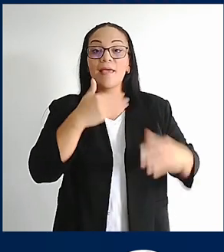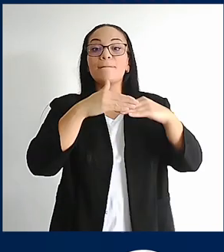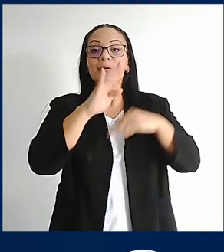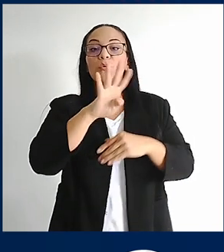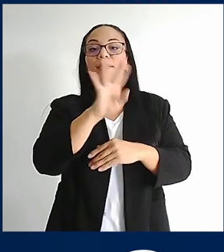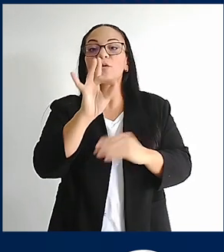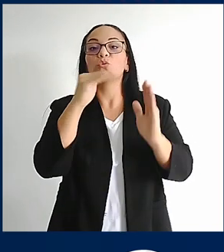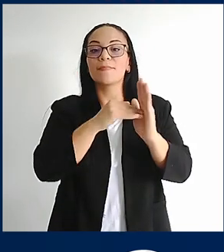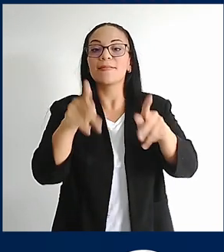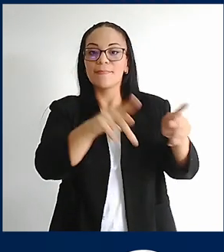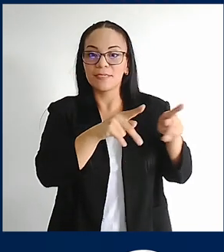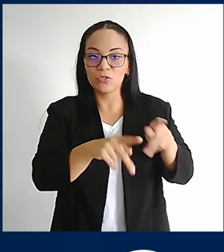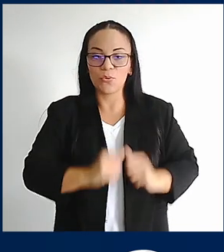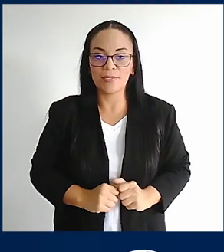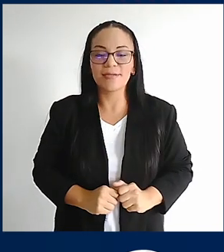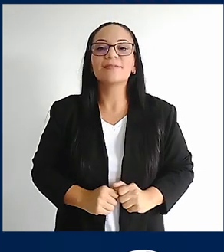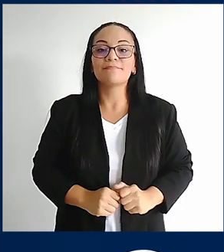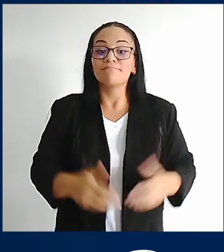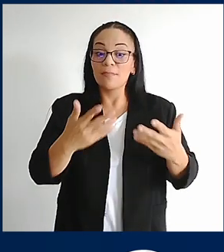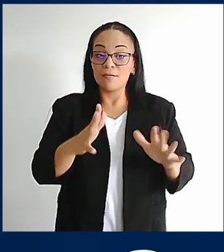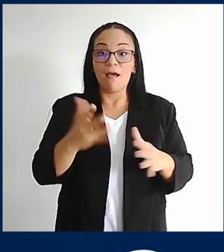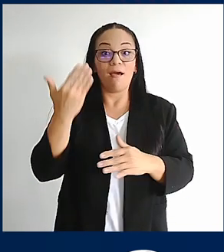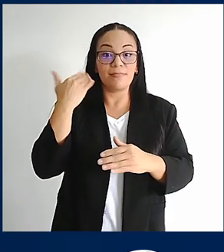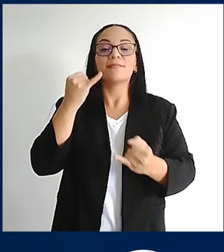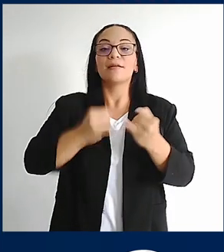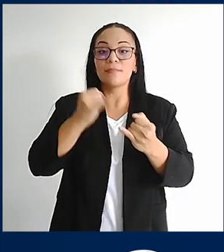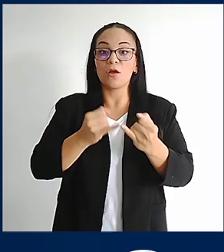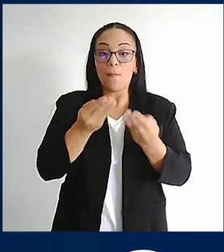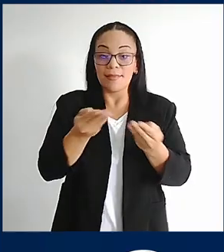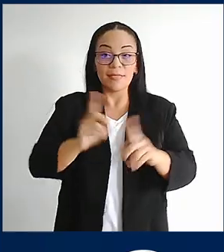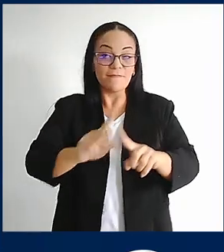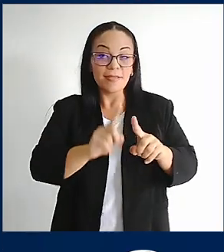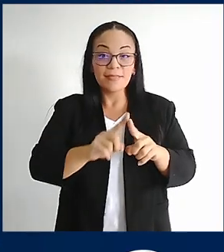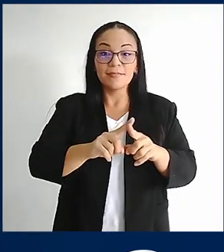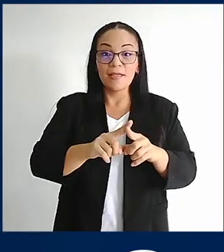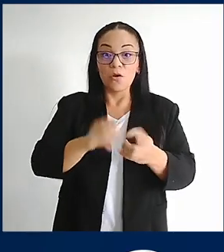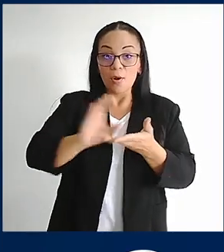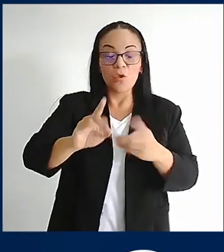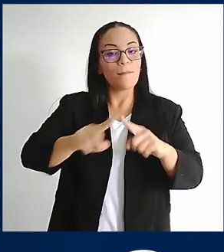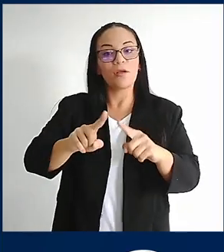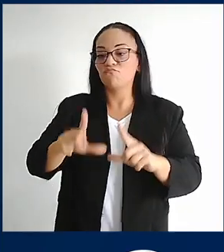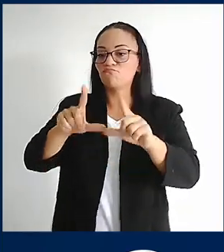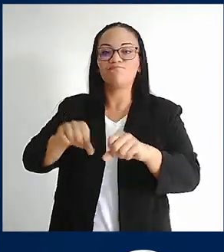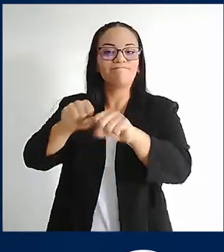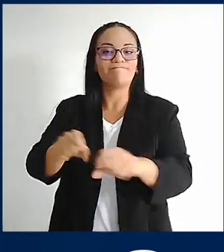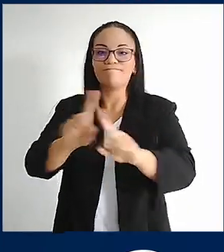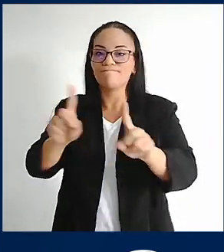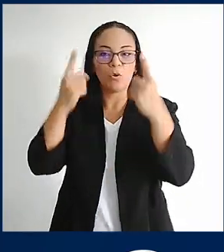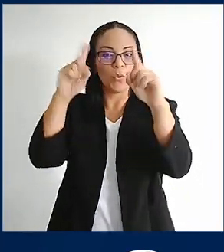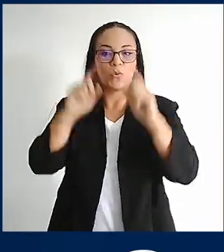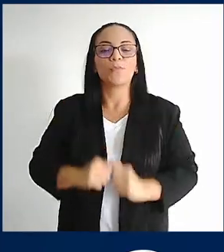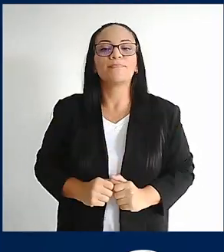48,000 personas que terminaron su secundaria pero no han podido sacar su título de bachillerato y por